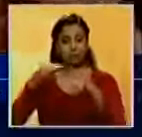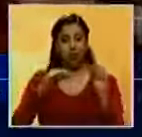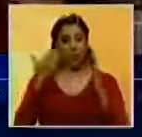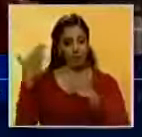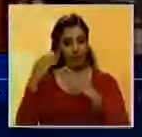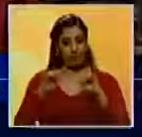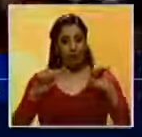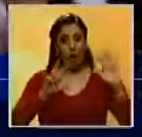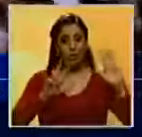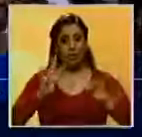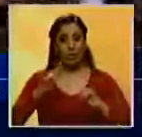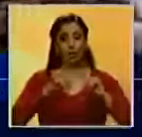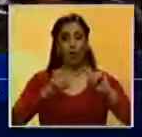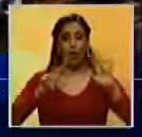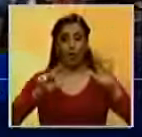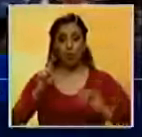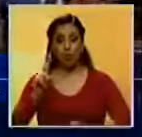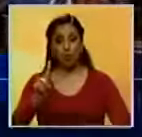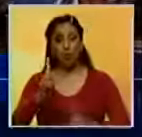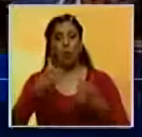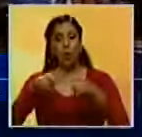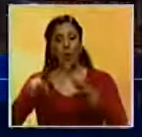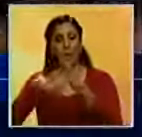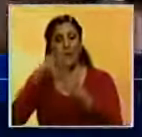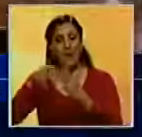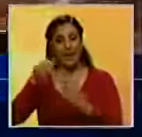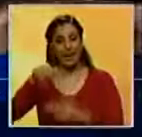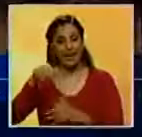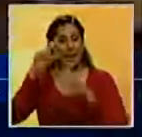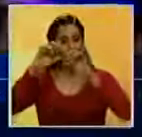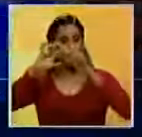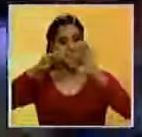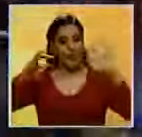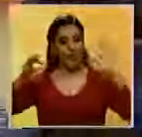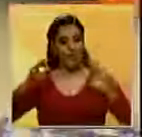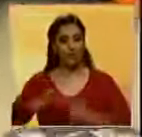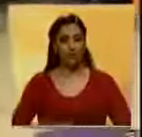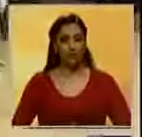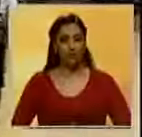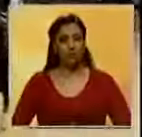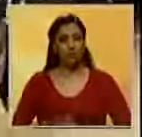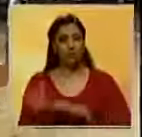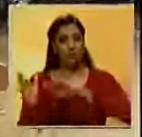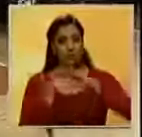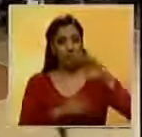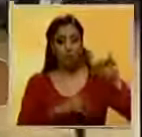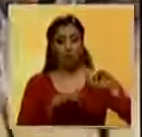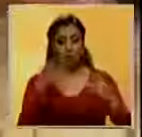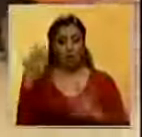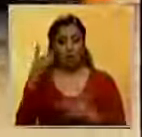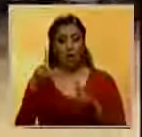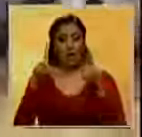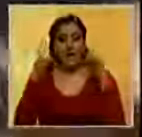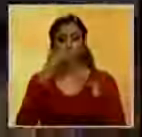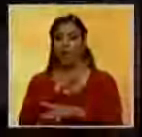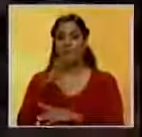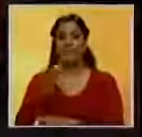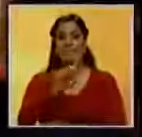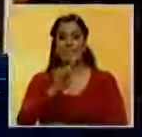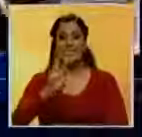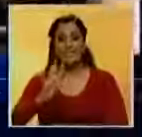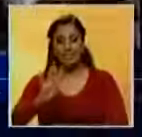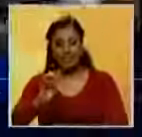84 por 81 en el Parque Naciones Unidas del Paraíso. Por su parte, Bucaneros de la Guaira venció 104